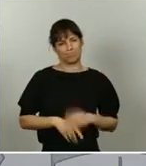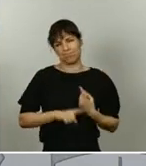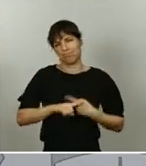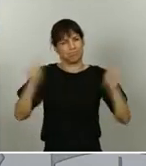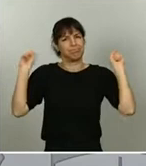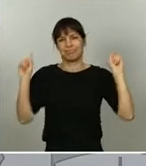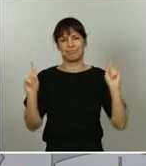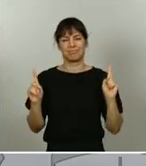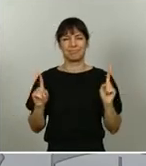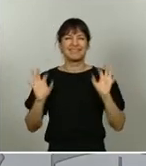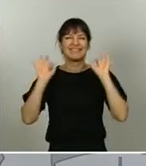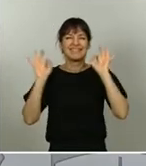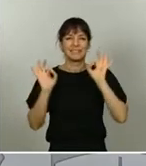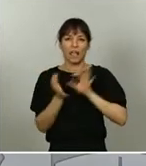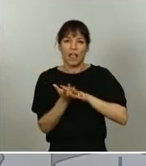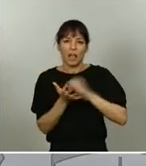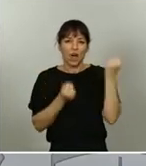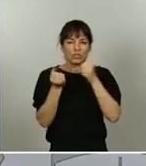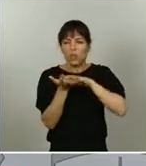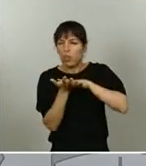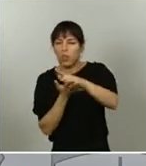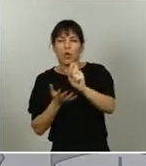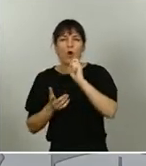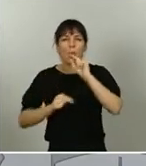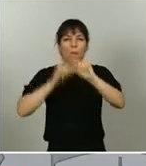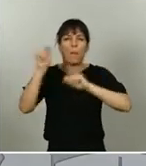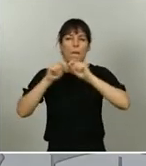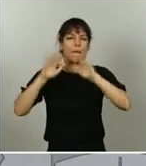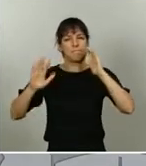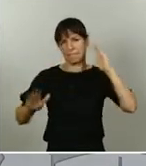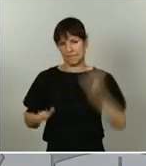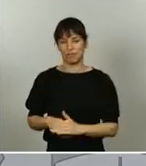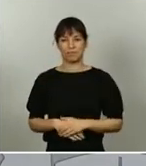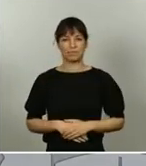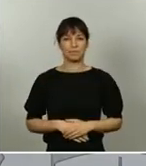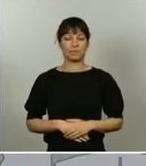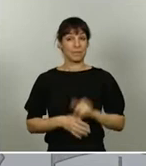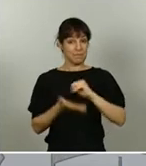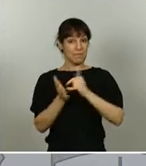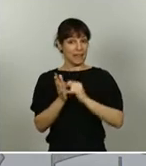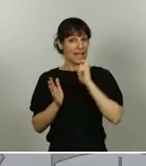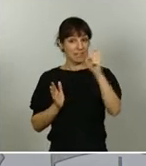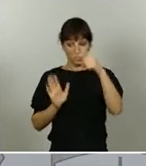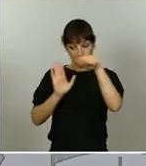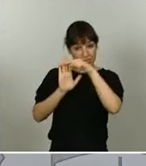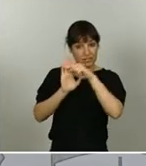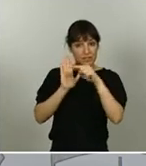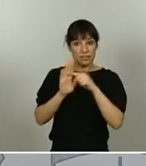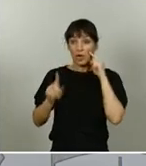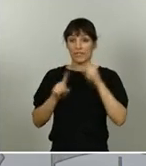incidencia en el medioambiente. Les avanza que ese plan incluye medidas para preparar la industria en primer lugar